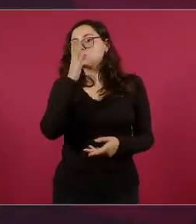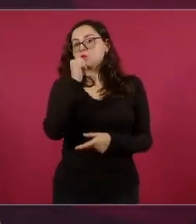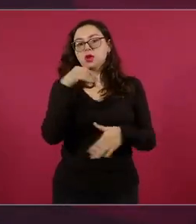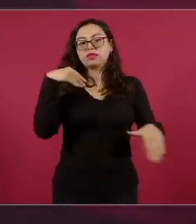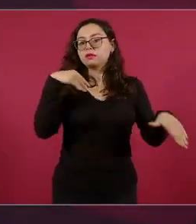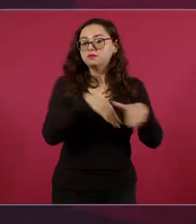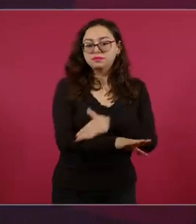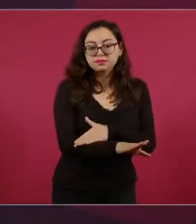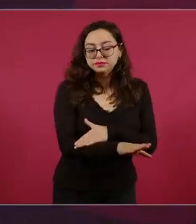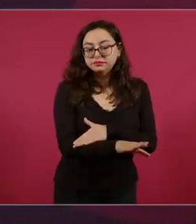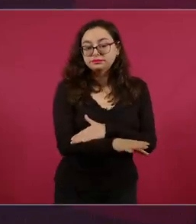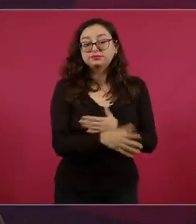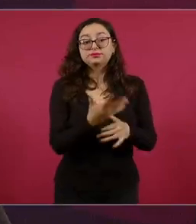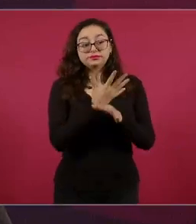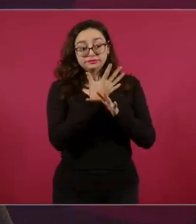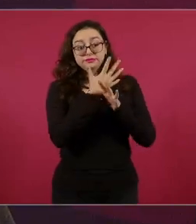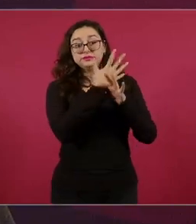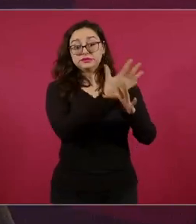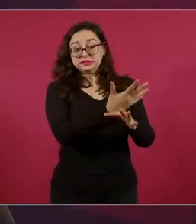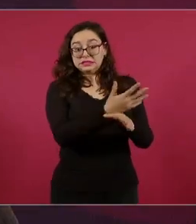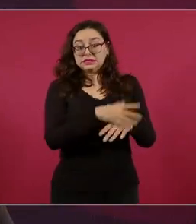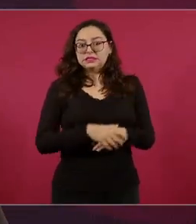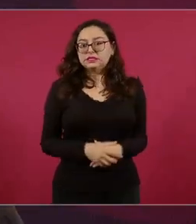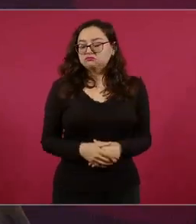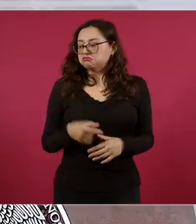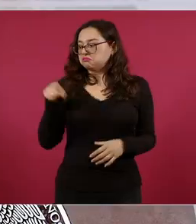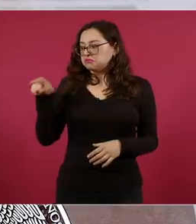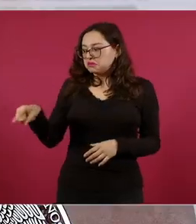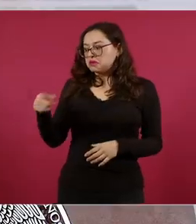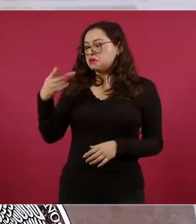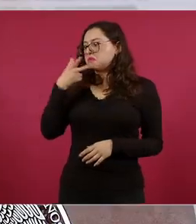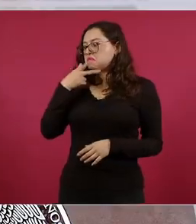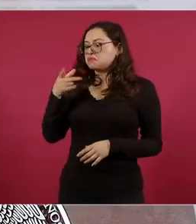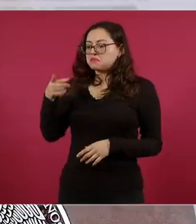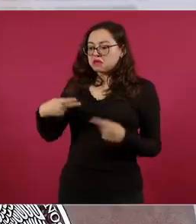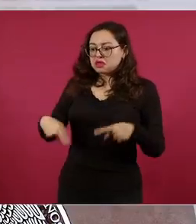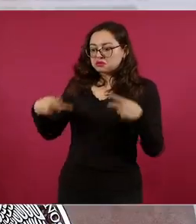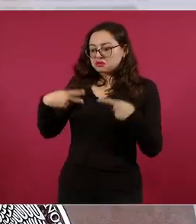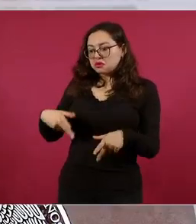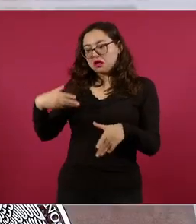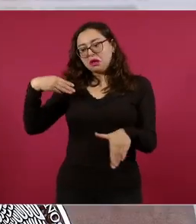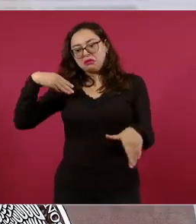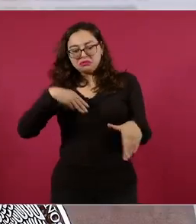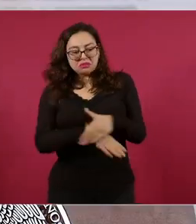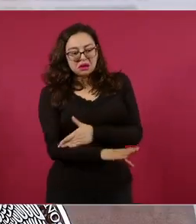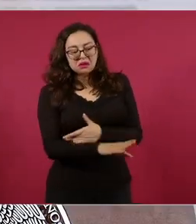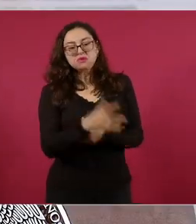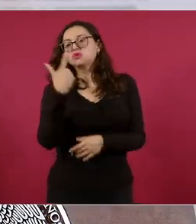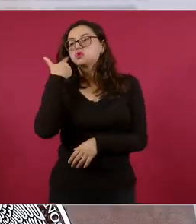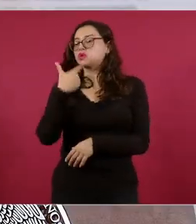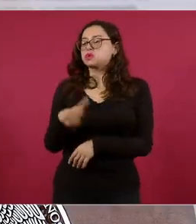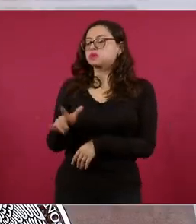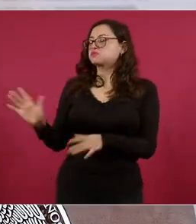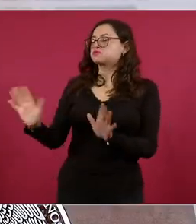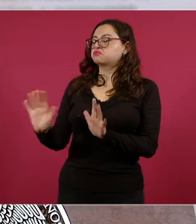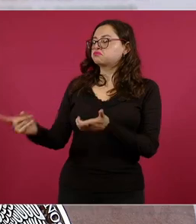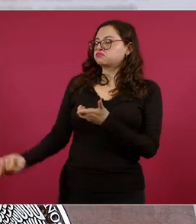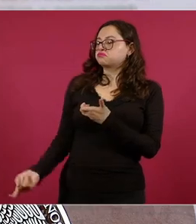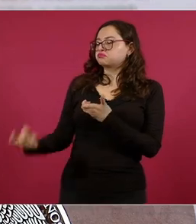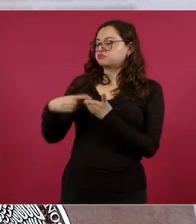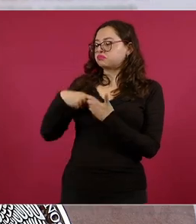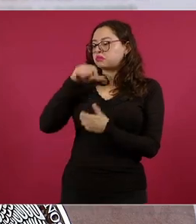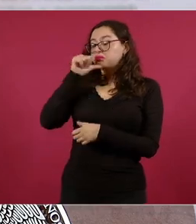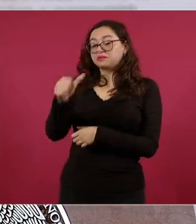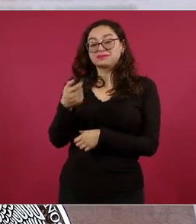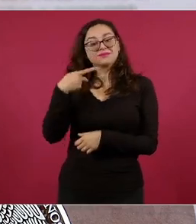TV Azteca aseguró que los trabajadores le negaron la atención en el servicio de urgencias ya que no era derechohabiente, pero todo